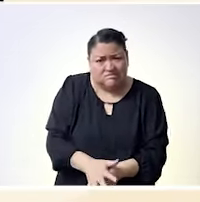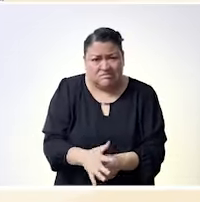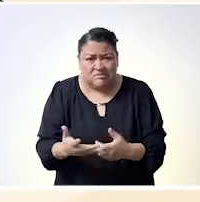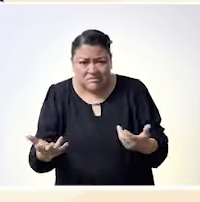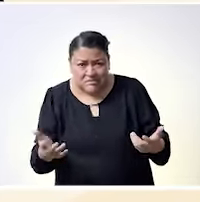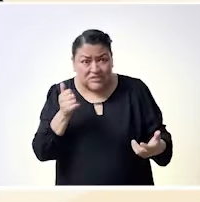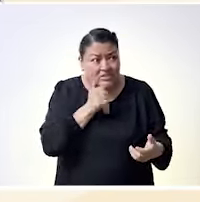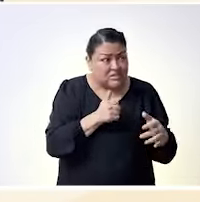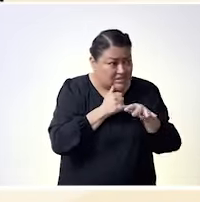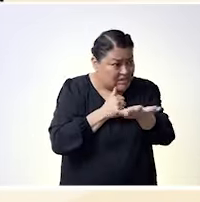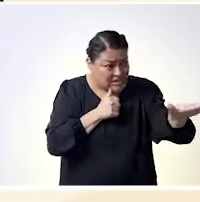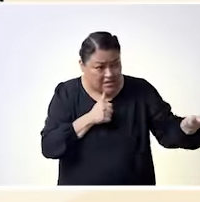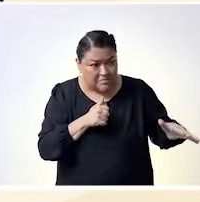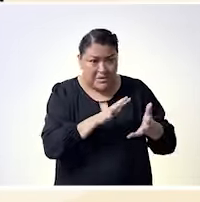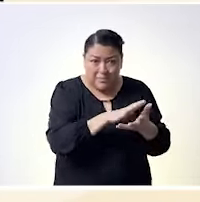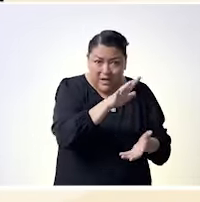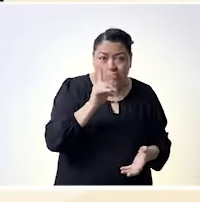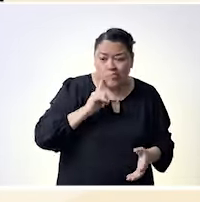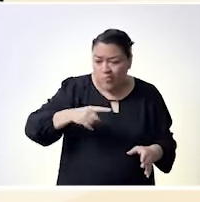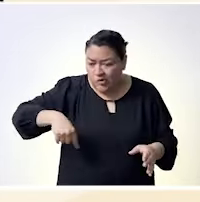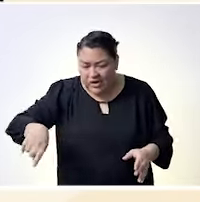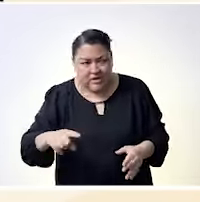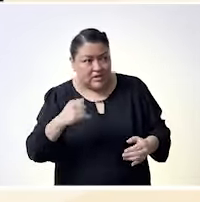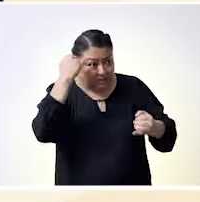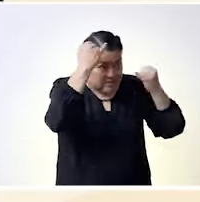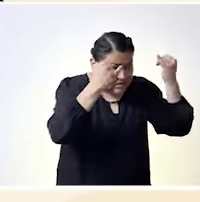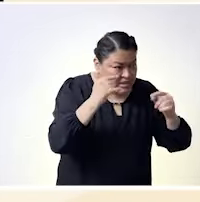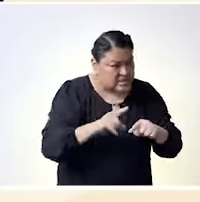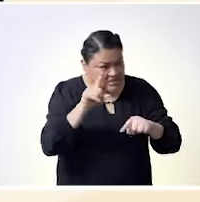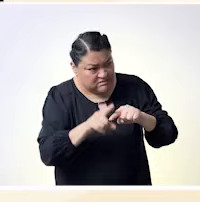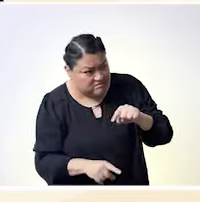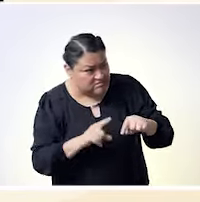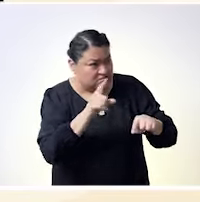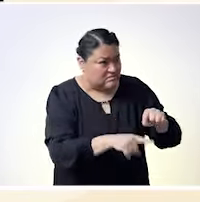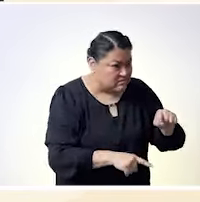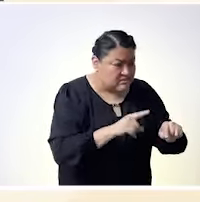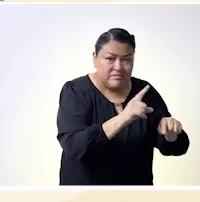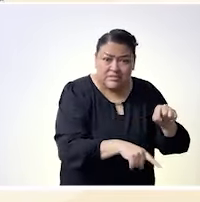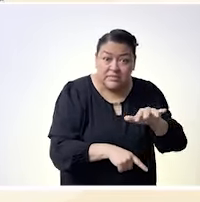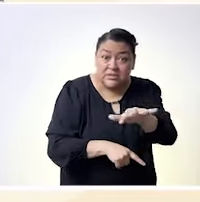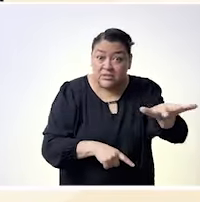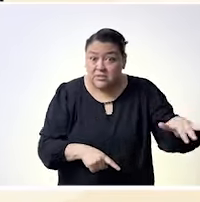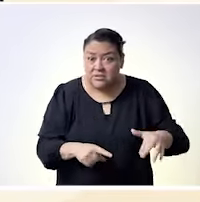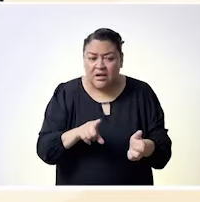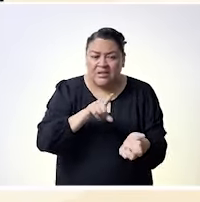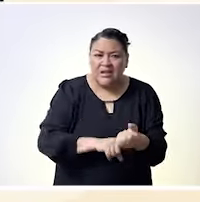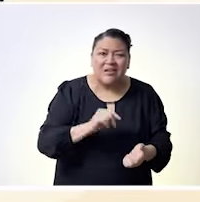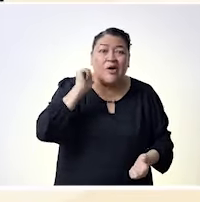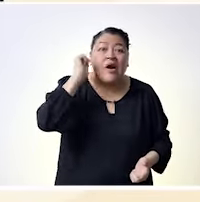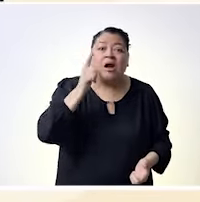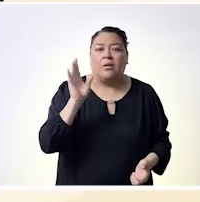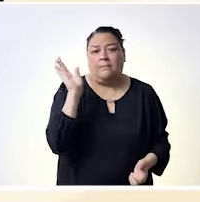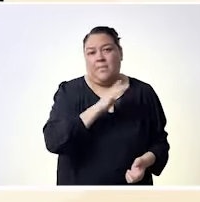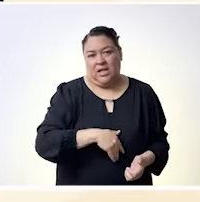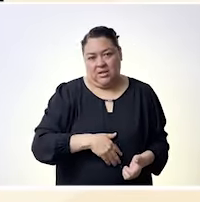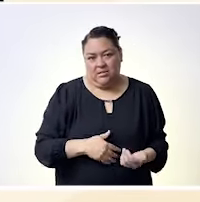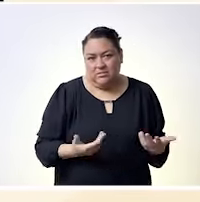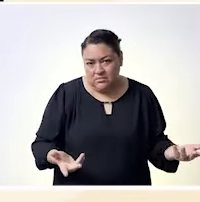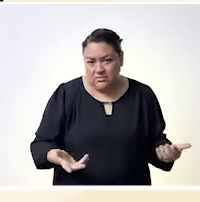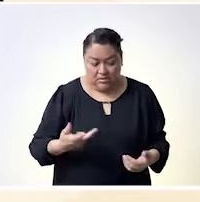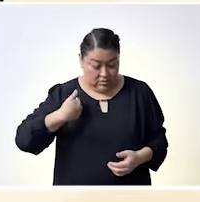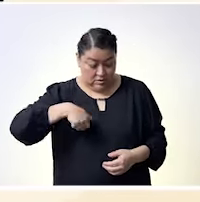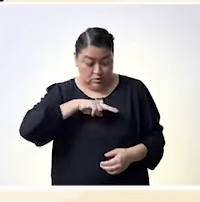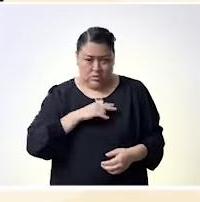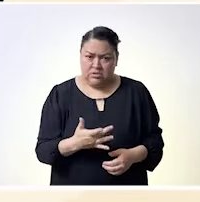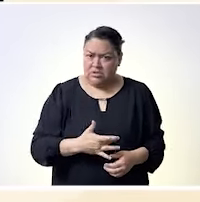puede ¿no? sino que existan las condiciones apropiadas para cualquier persona y que se pueda desarrollar que esté el camino más